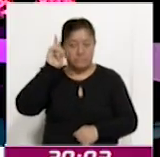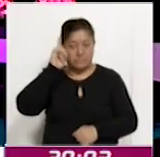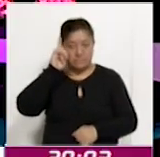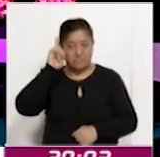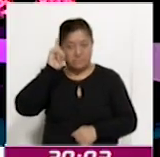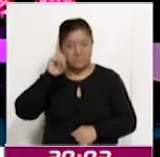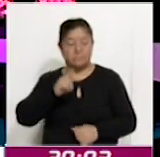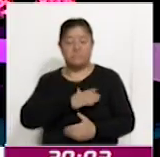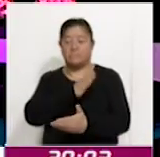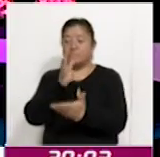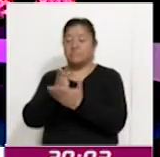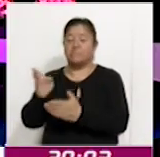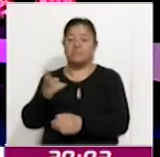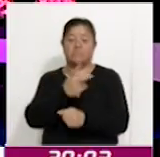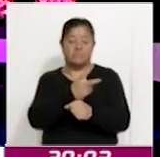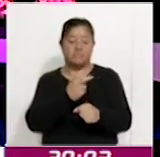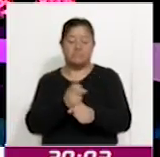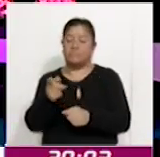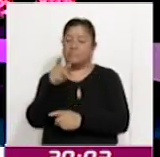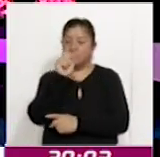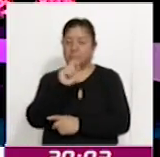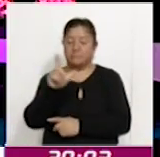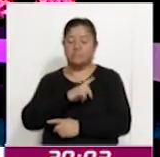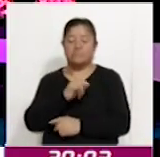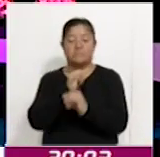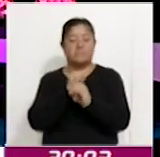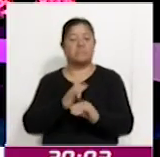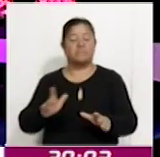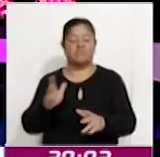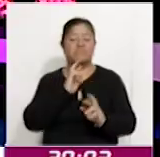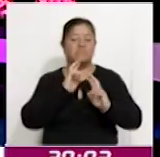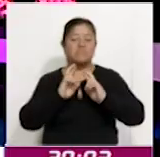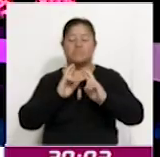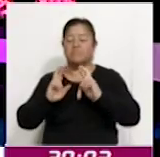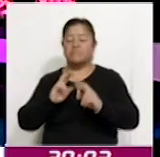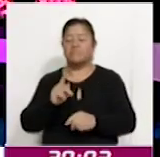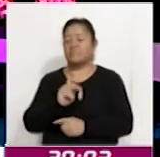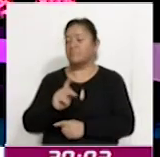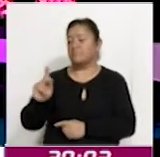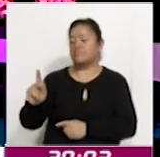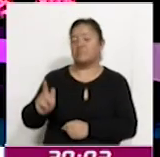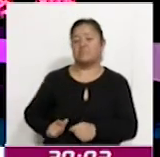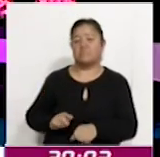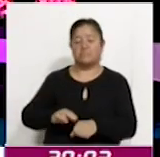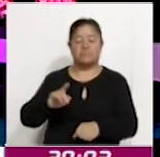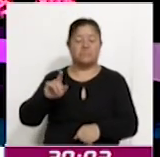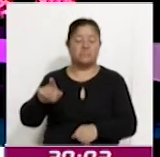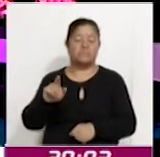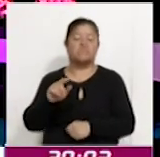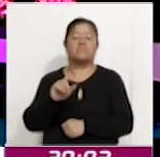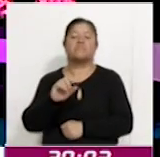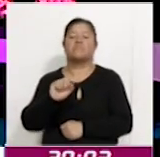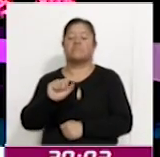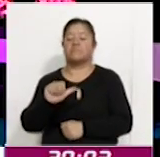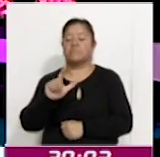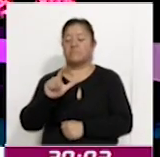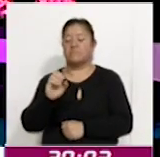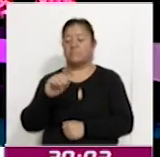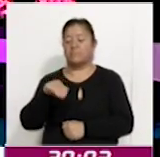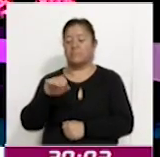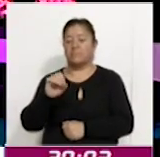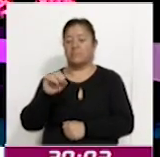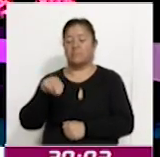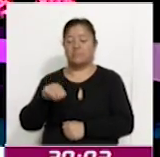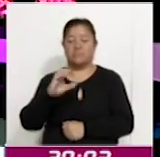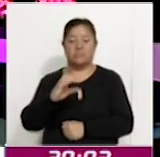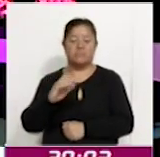Cisneros, asistió como invitada especial al informe de resultados de su homólogo Sergio Salomón Céspedes Peregrina, donde reconoció su